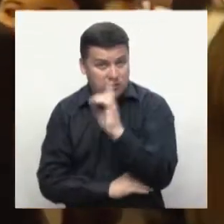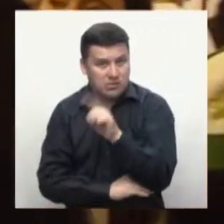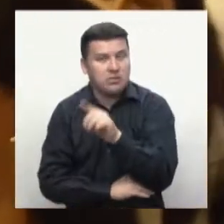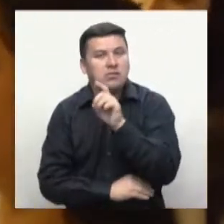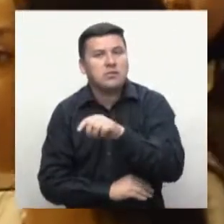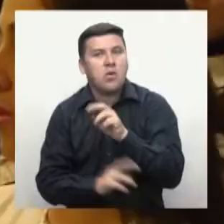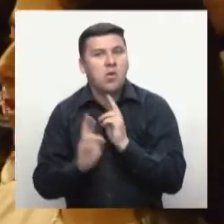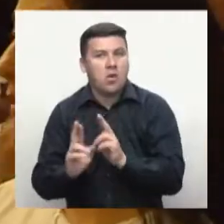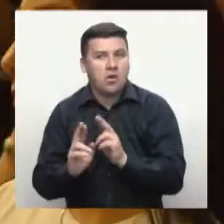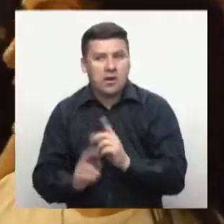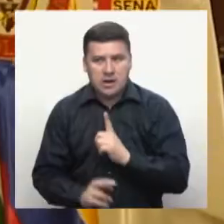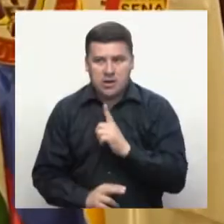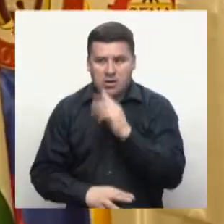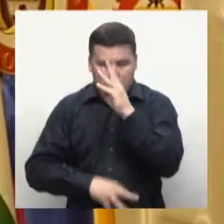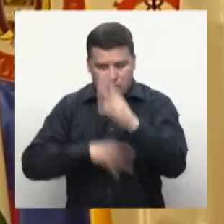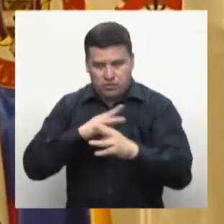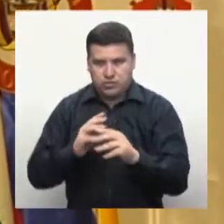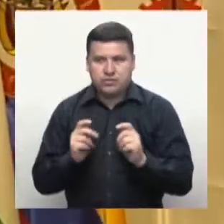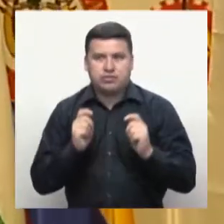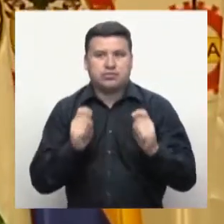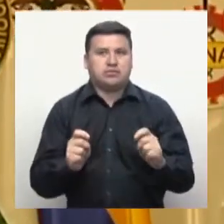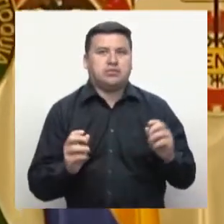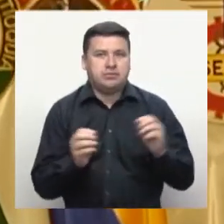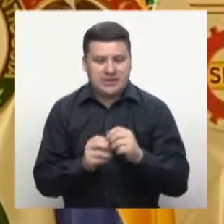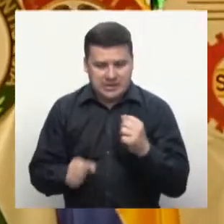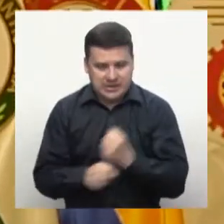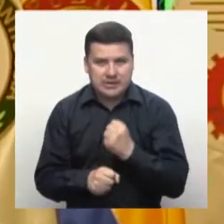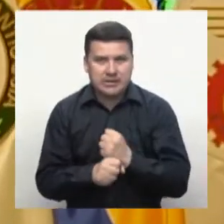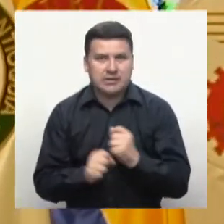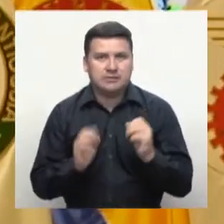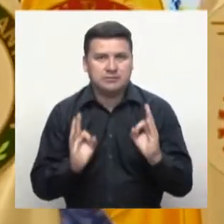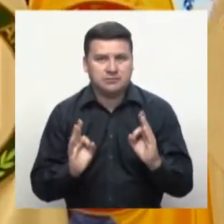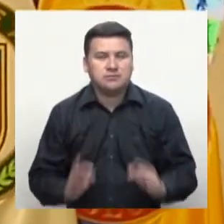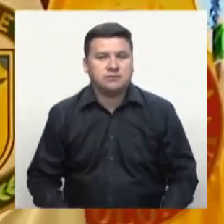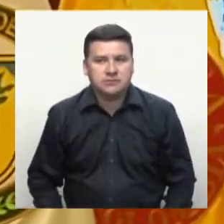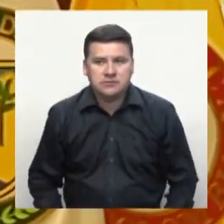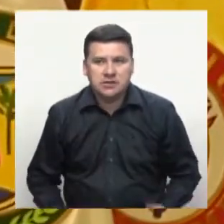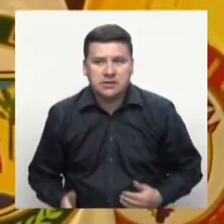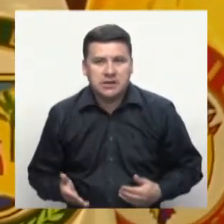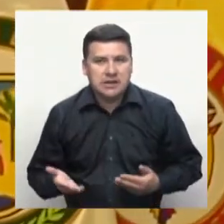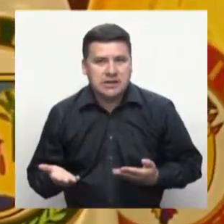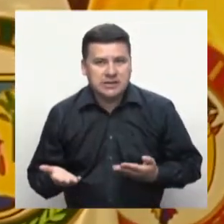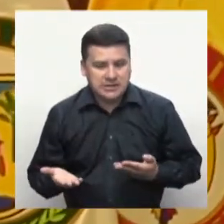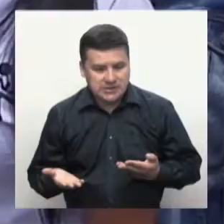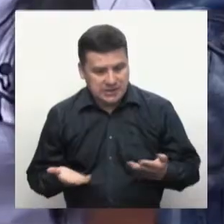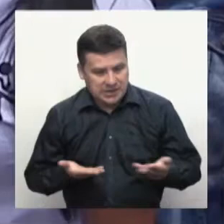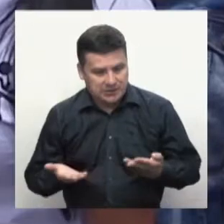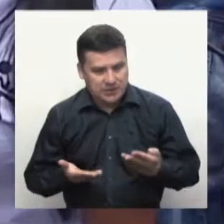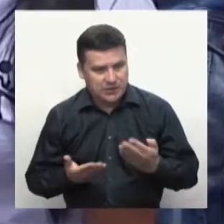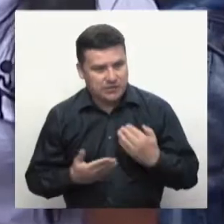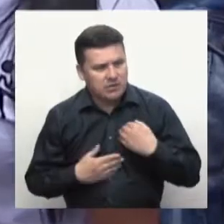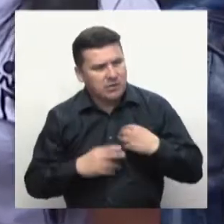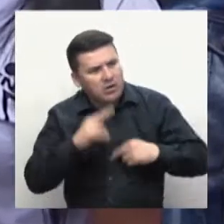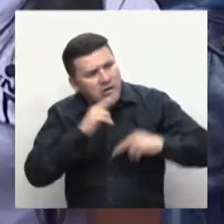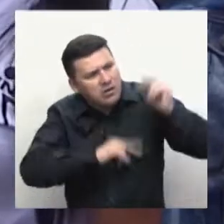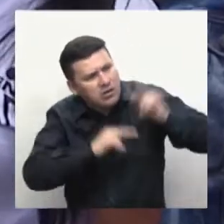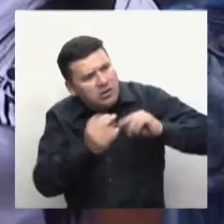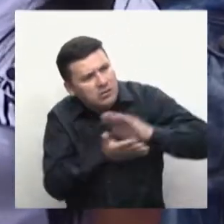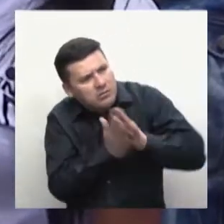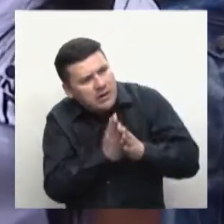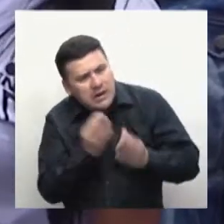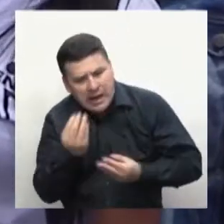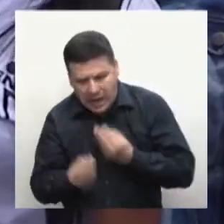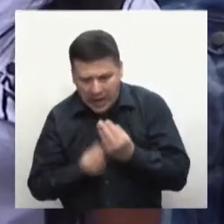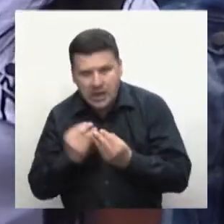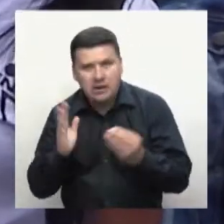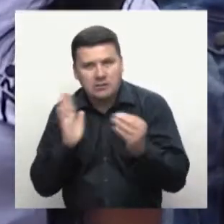colombianos, son unos líderes que esperamos entregar al mundo y que consigan un trabajo magnífico, que pongan el servicio de todo Colombia, la construcción